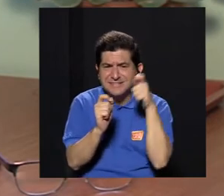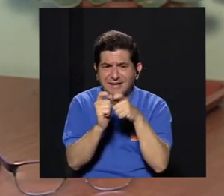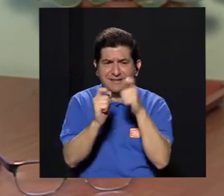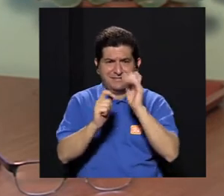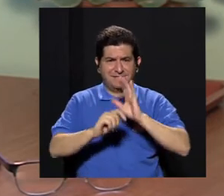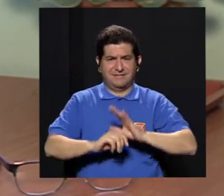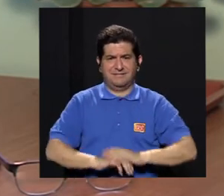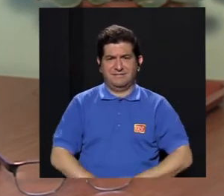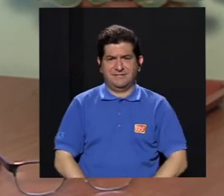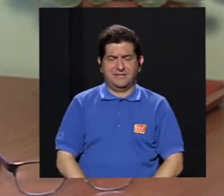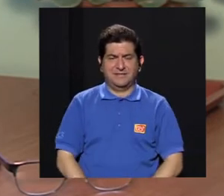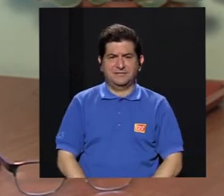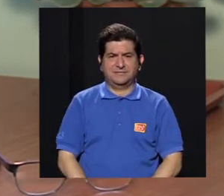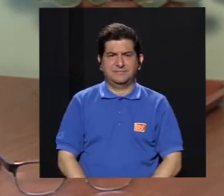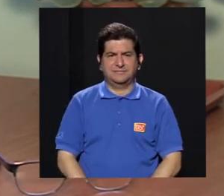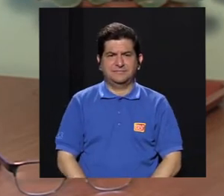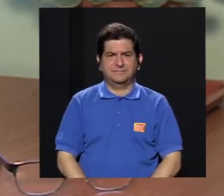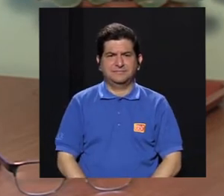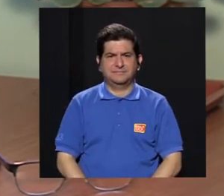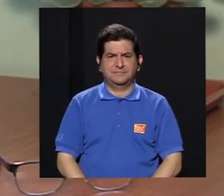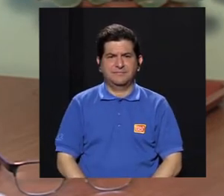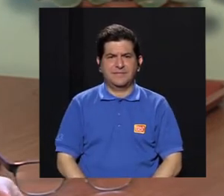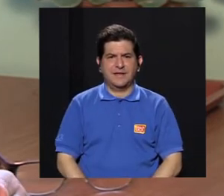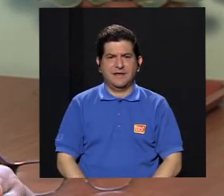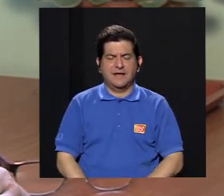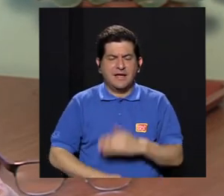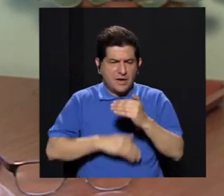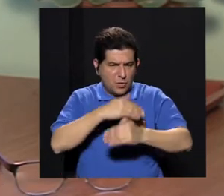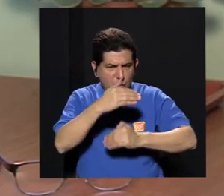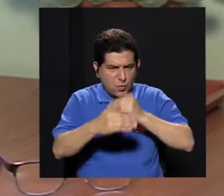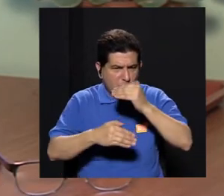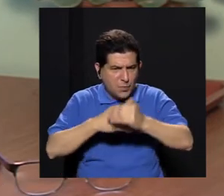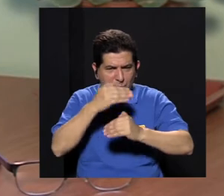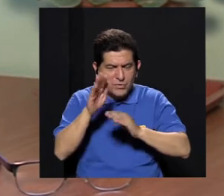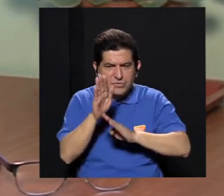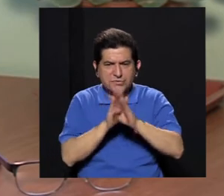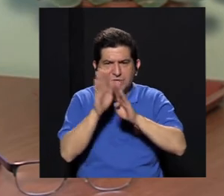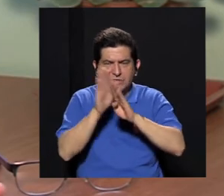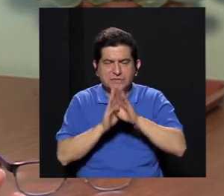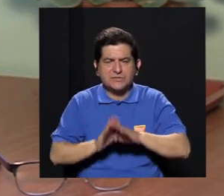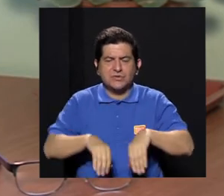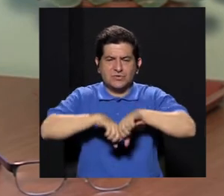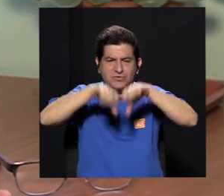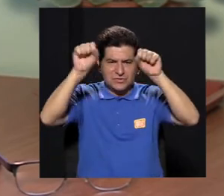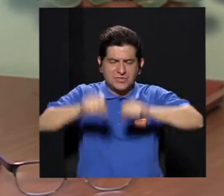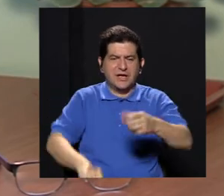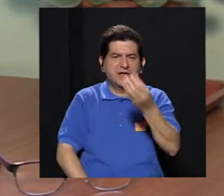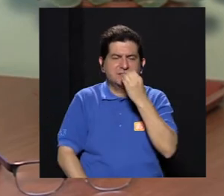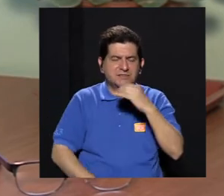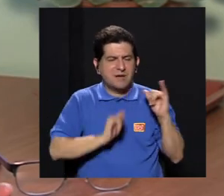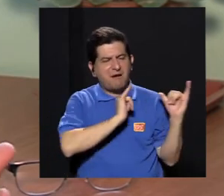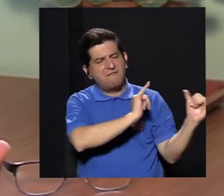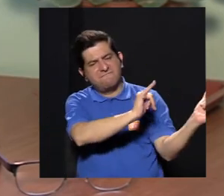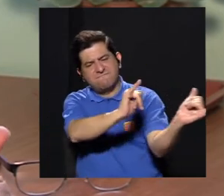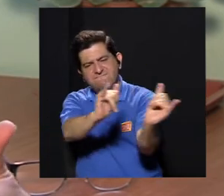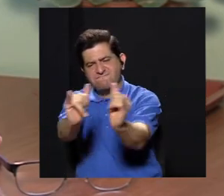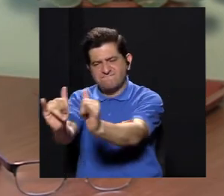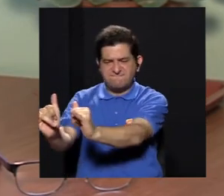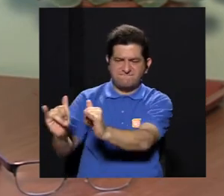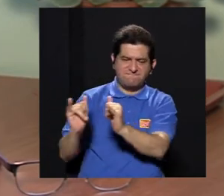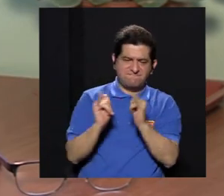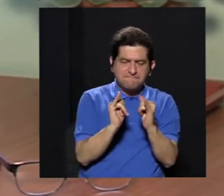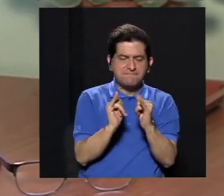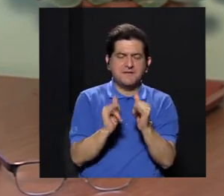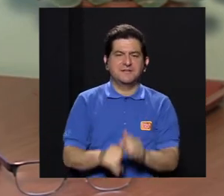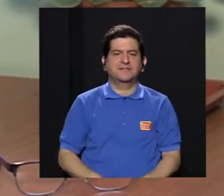específicas. Entonces, al tender el desarrollo del sistema alimentario a